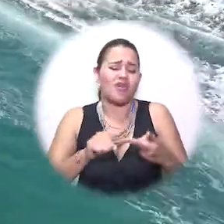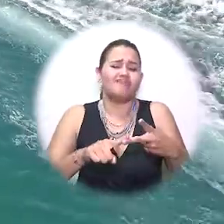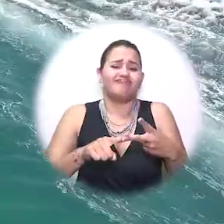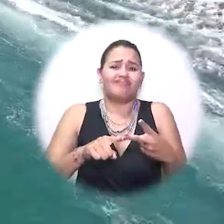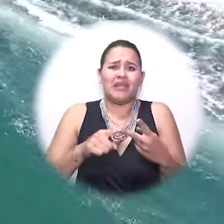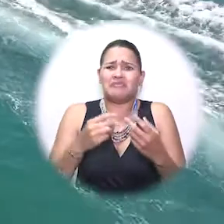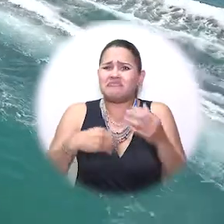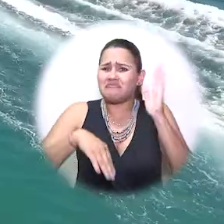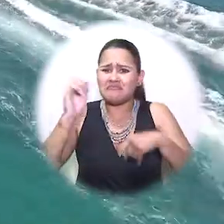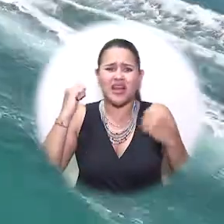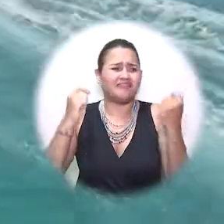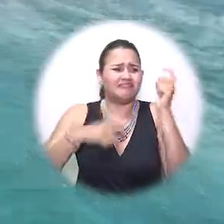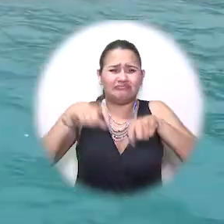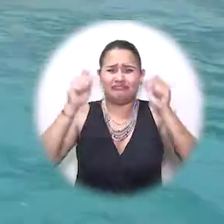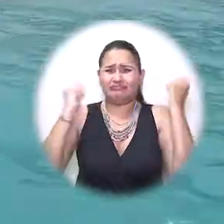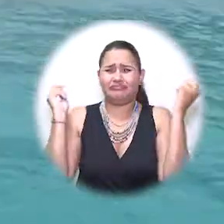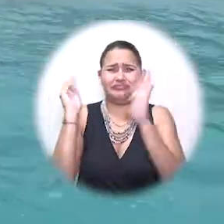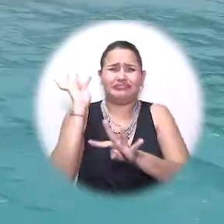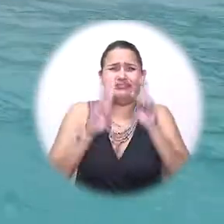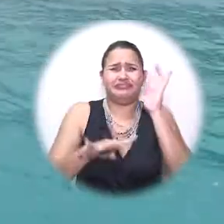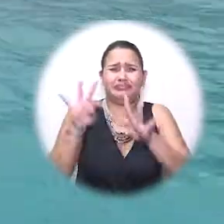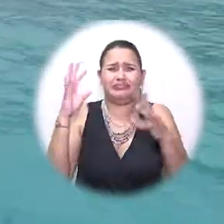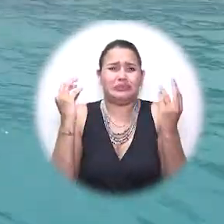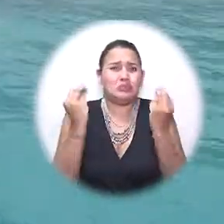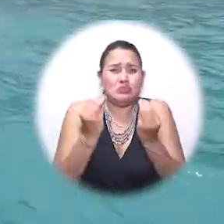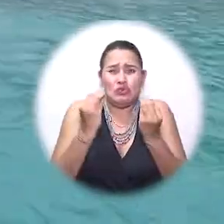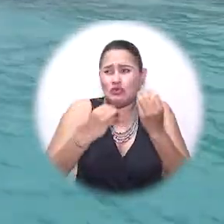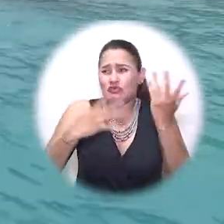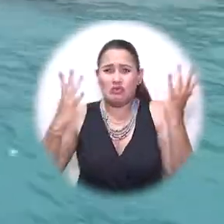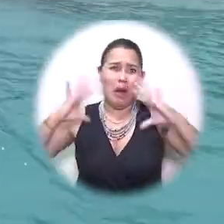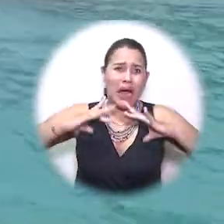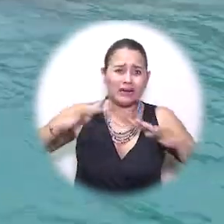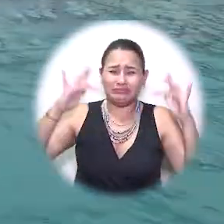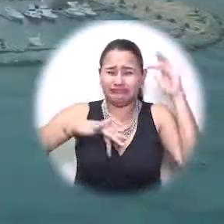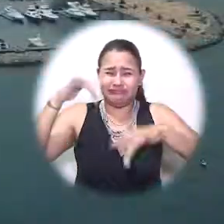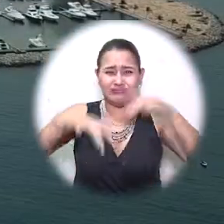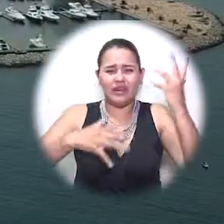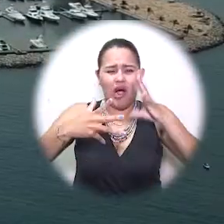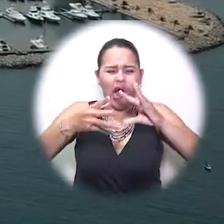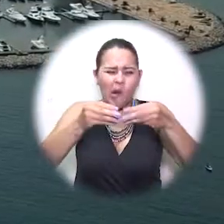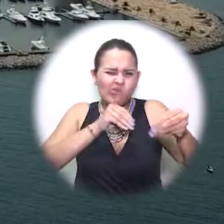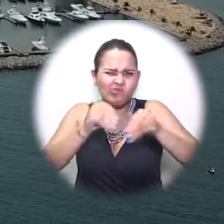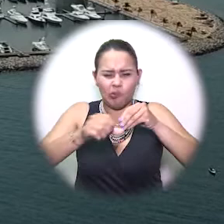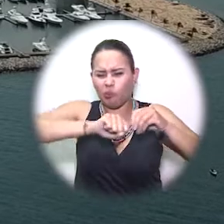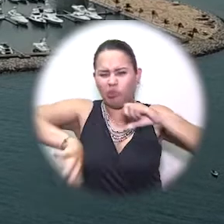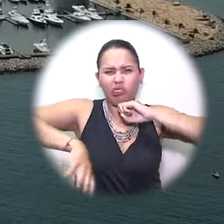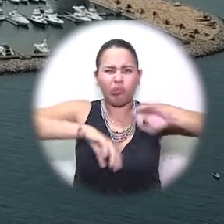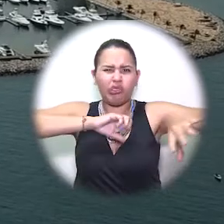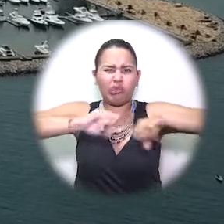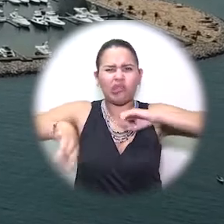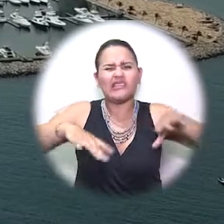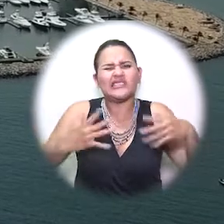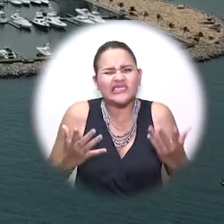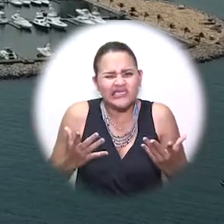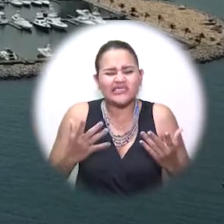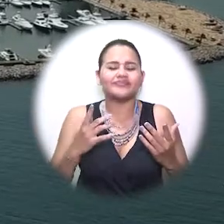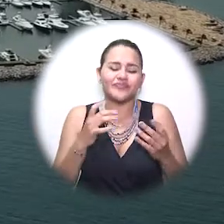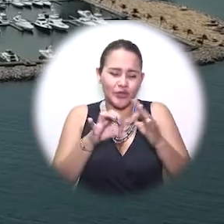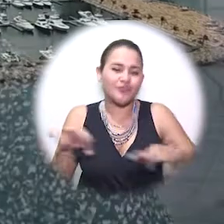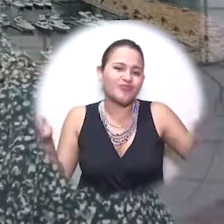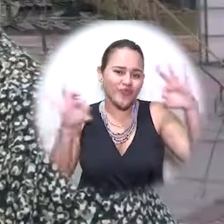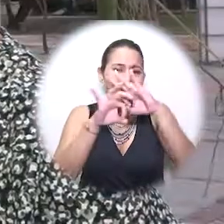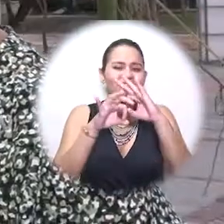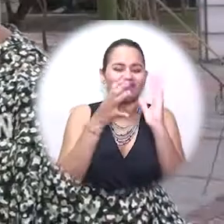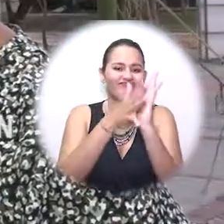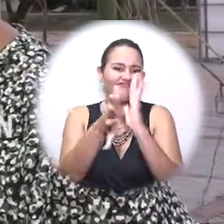gente que visita en las épocas de temporada alta. Son problemas constantes del plástico en el océano que se concretó en un video y en un sitio web.